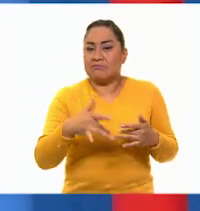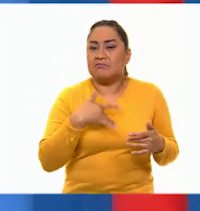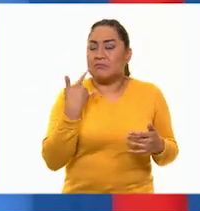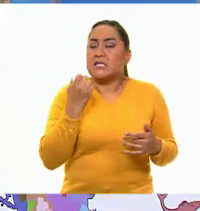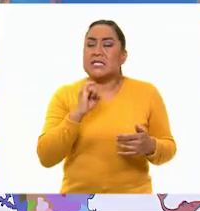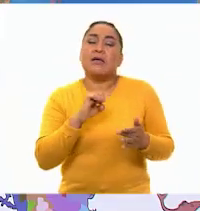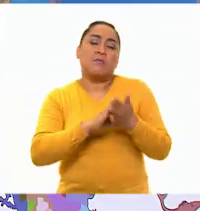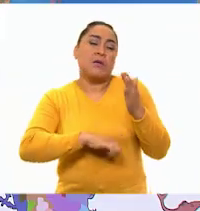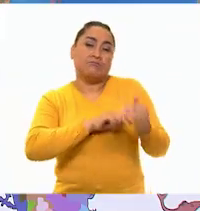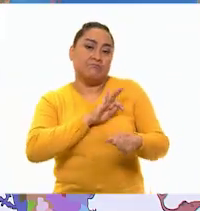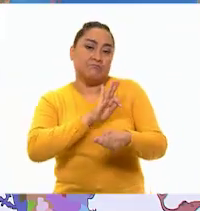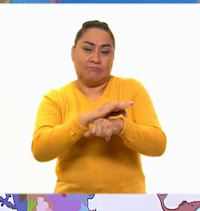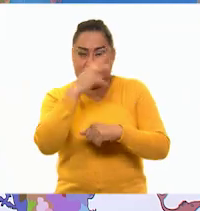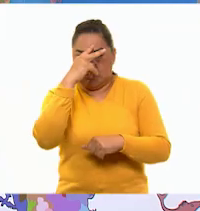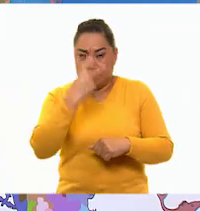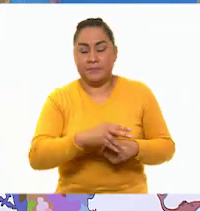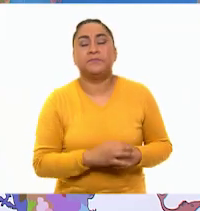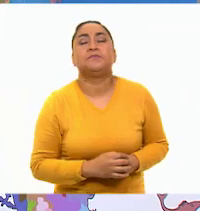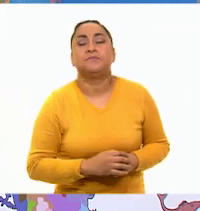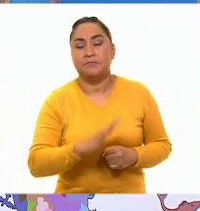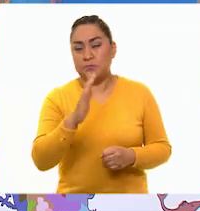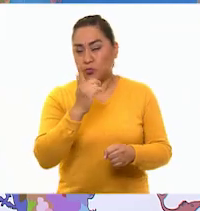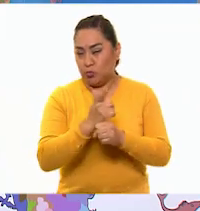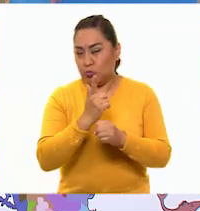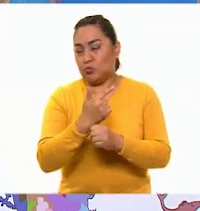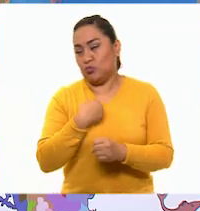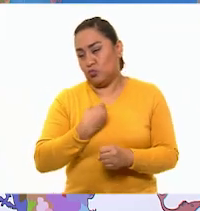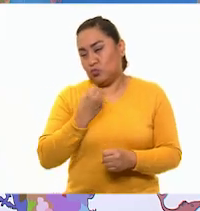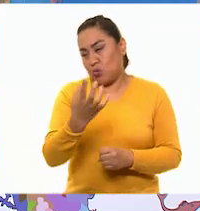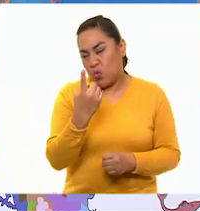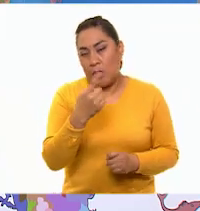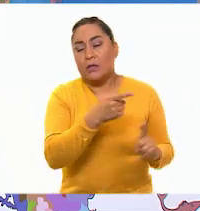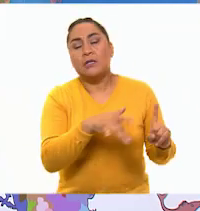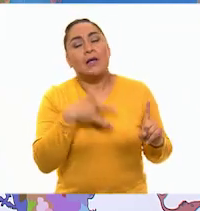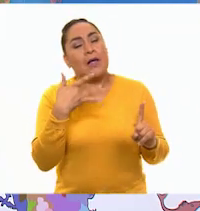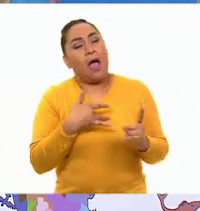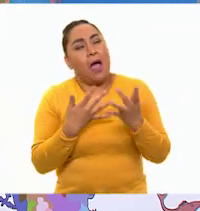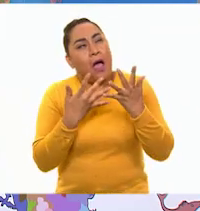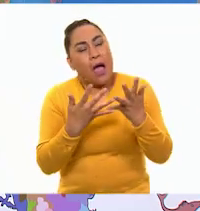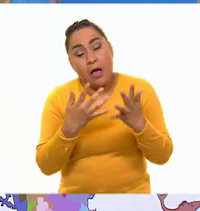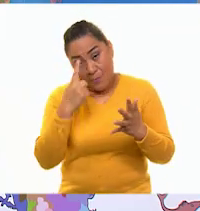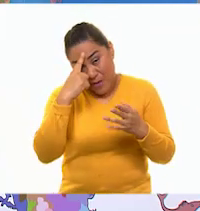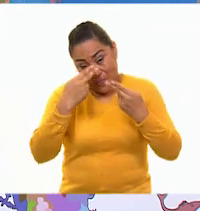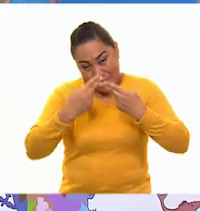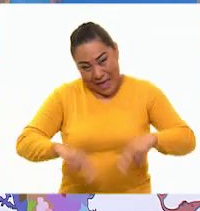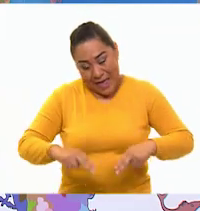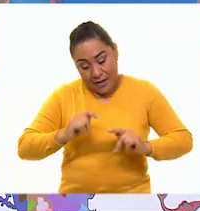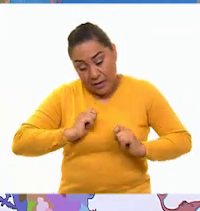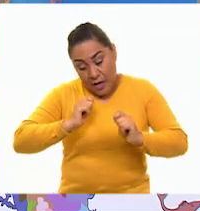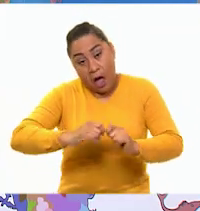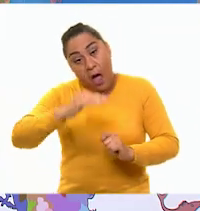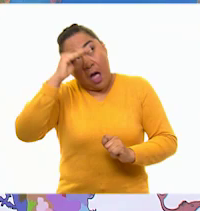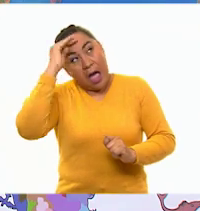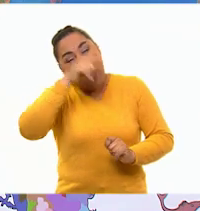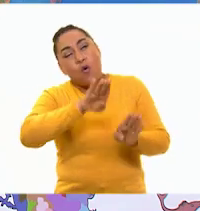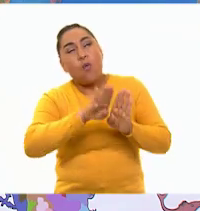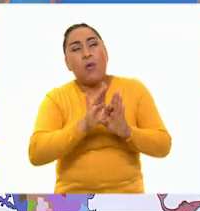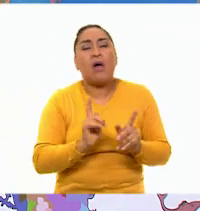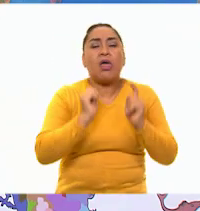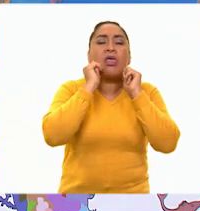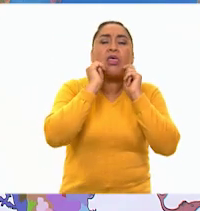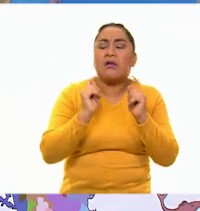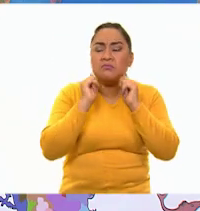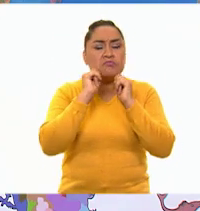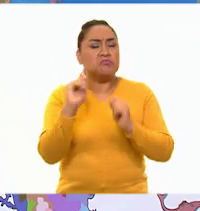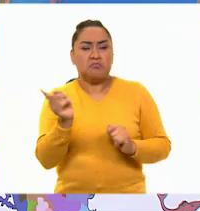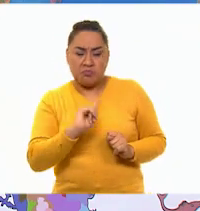patriotismo. Yo encuentro una característica adicional, expresa su deseo de que sus nietos no piensen que era irreflexiva, pero en